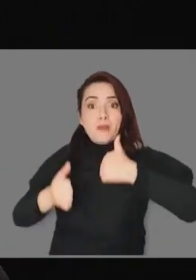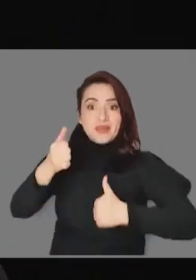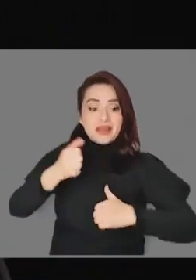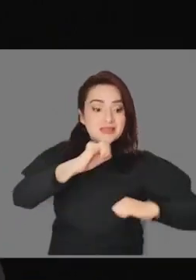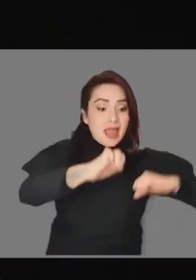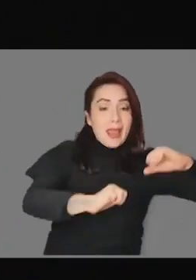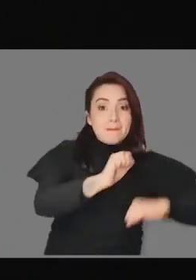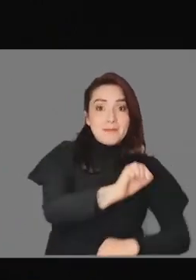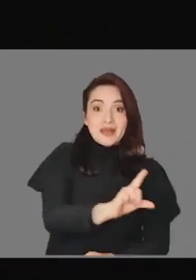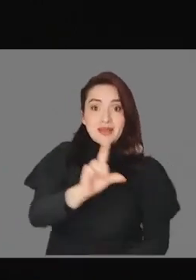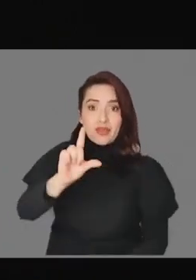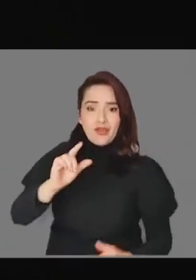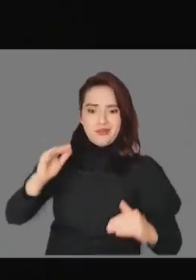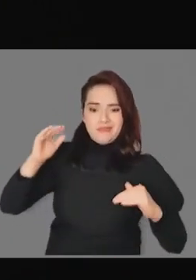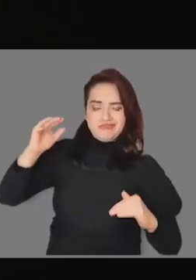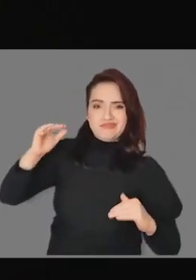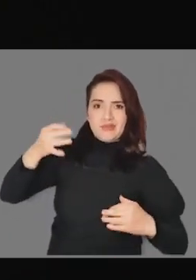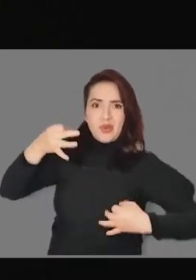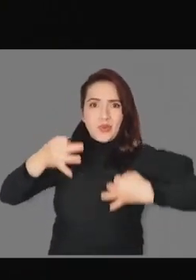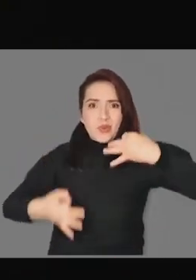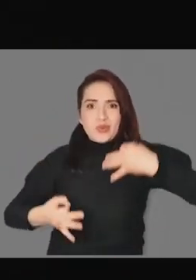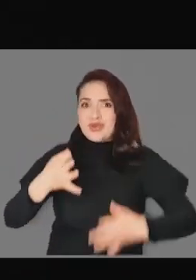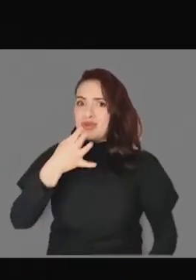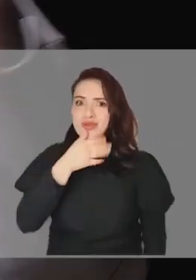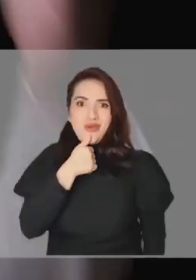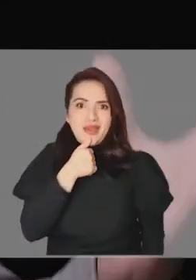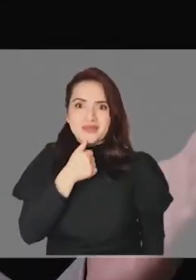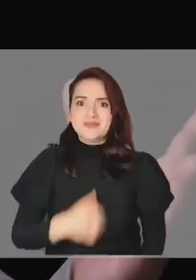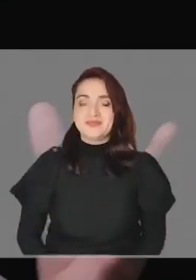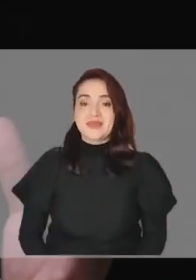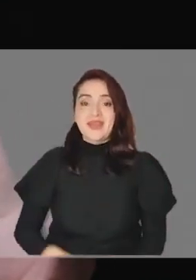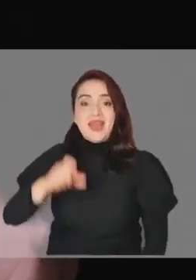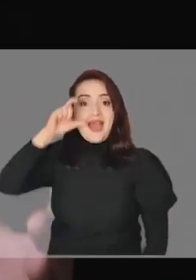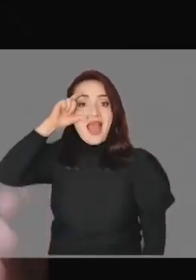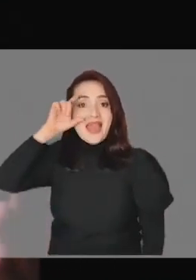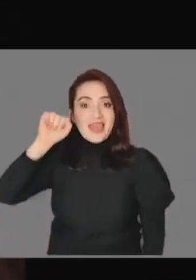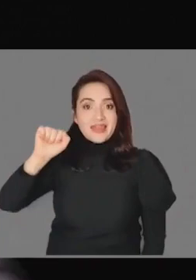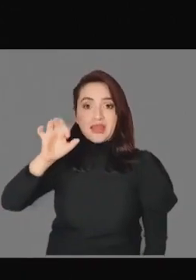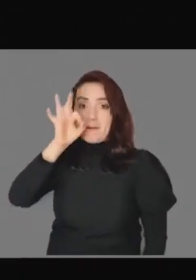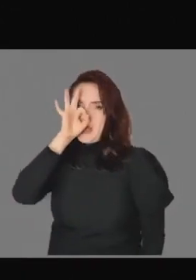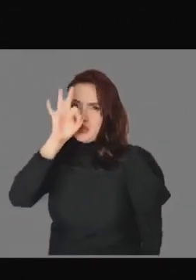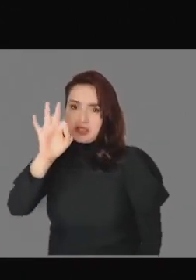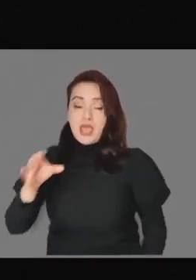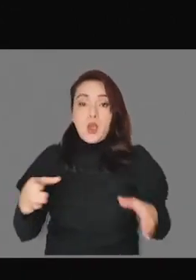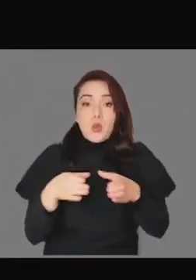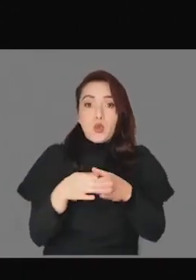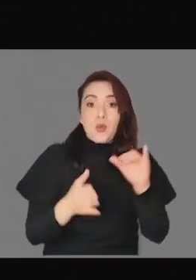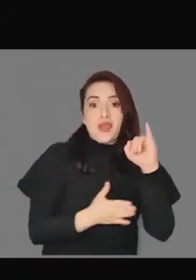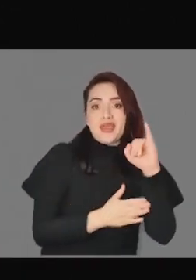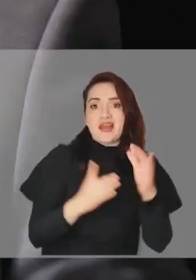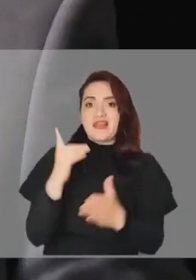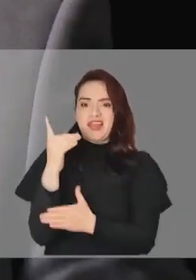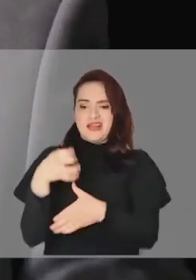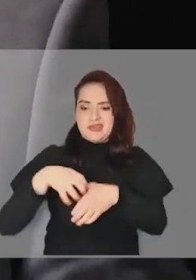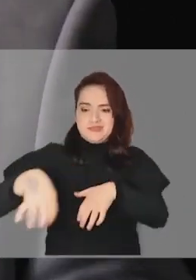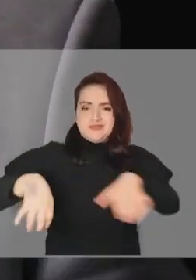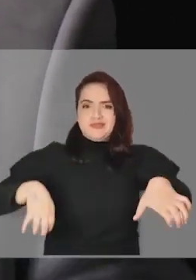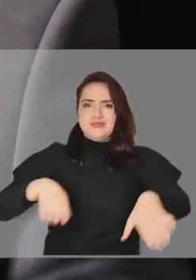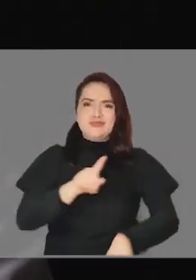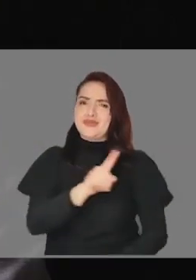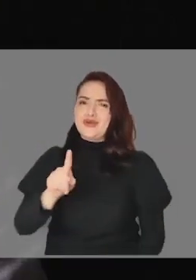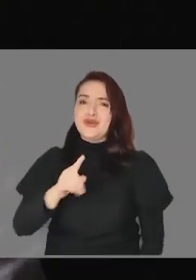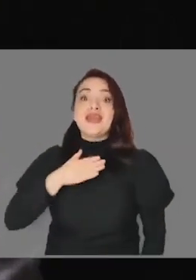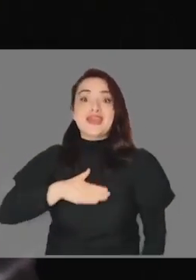cuales competirán injustamente con nuestros emprendedores. Ni Allende, ni Pinochet, ni la izquierda ni la derecha. Esos que